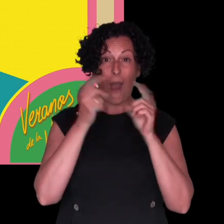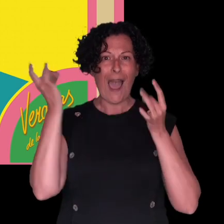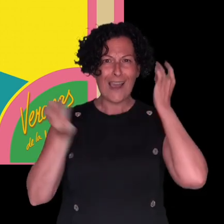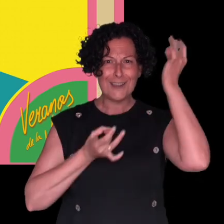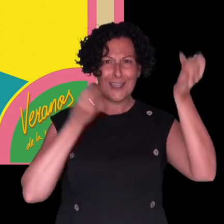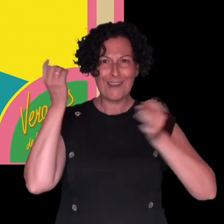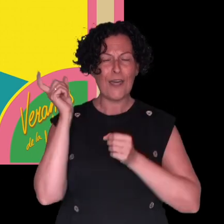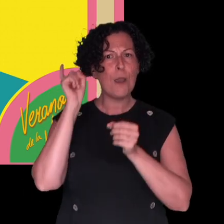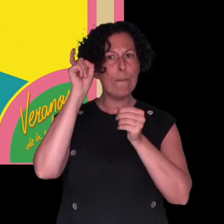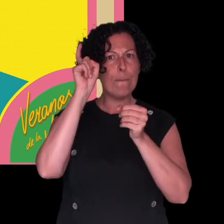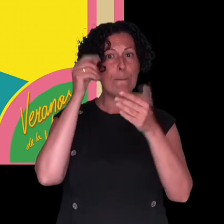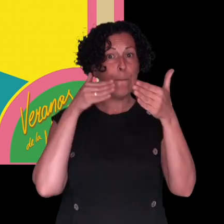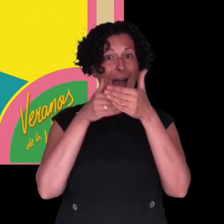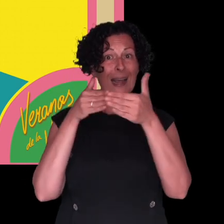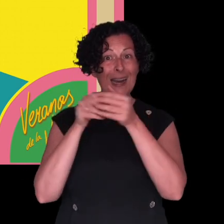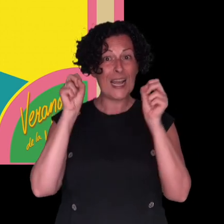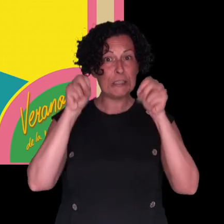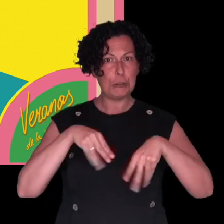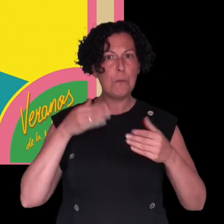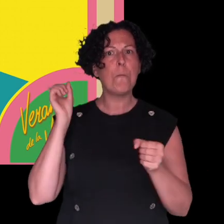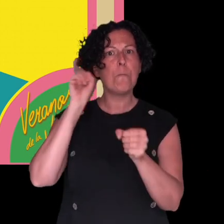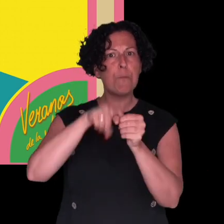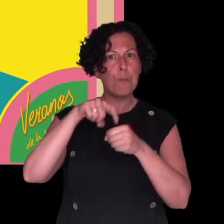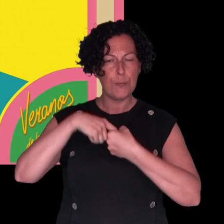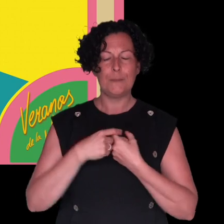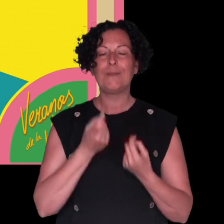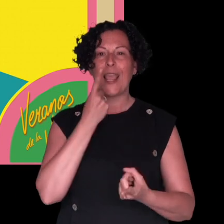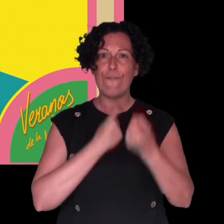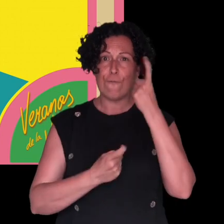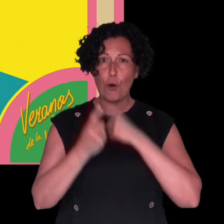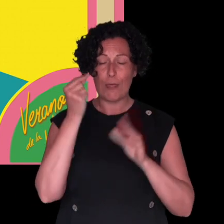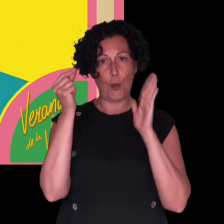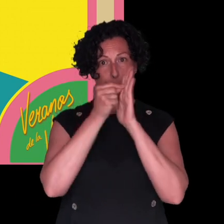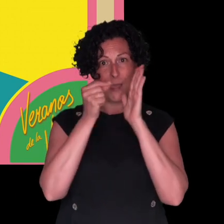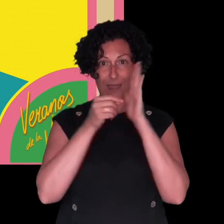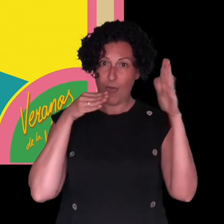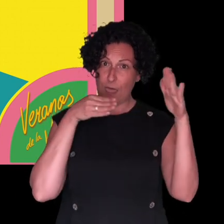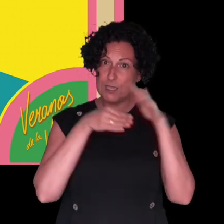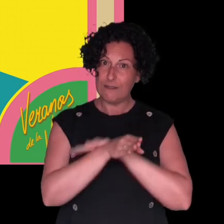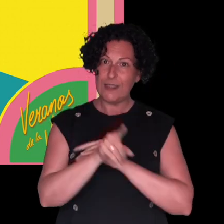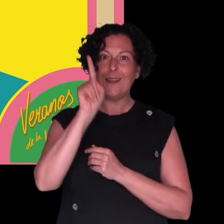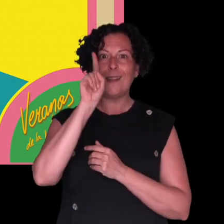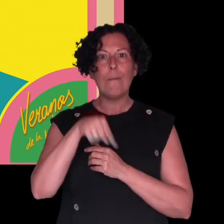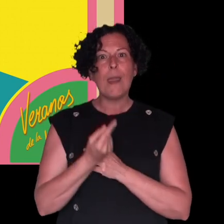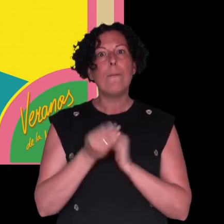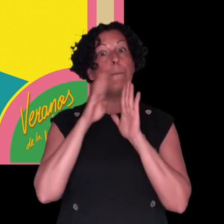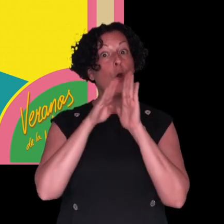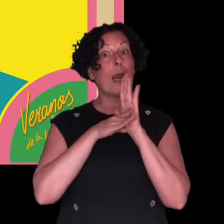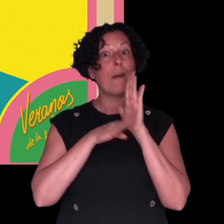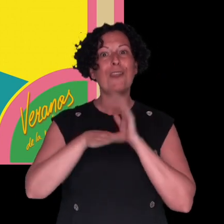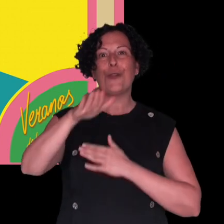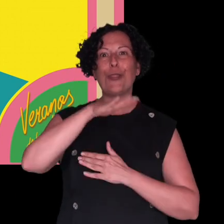signos para participar en las actividades sin barreras. Toda la información sobre las medidas de